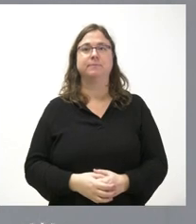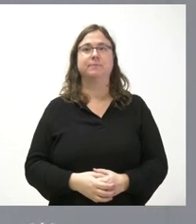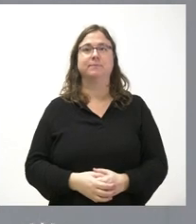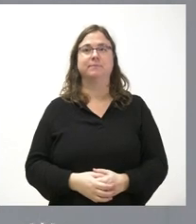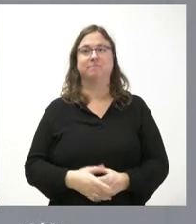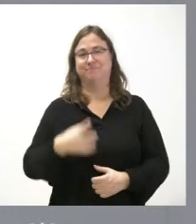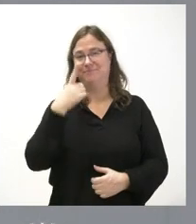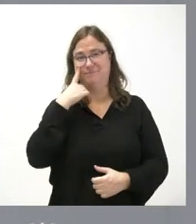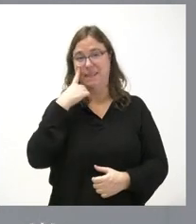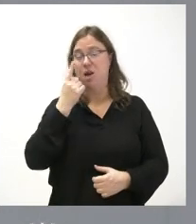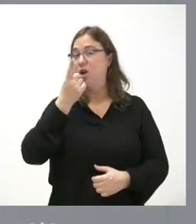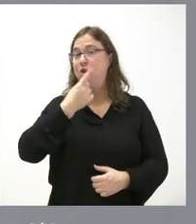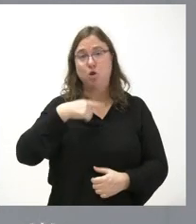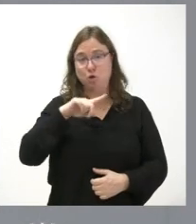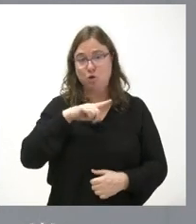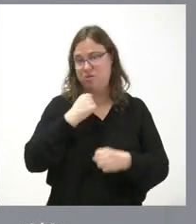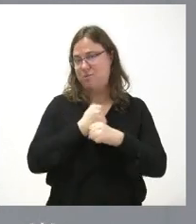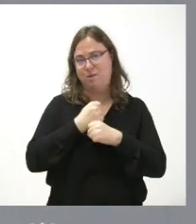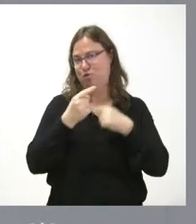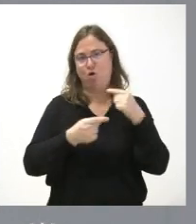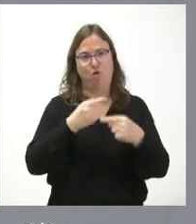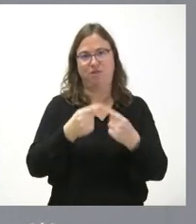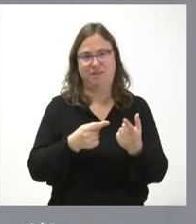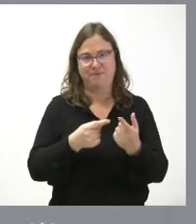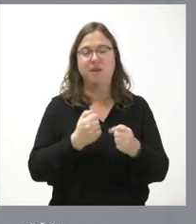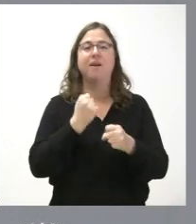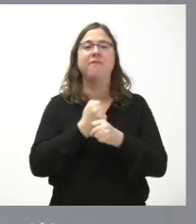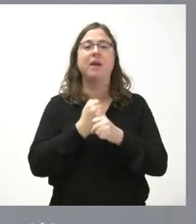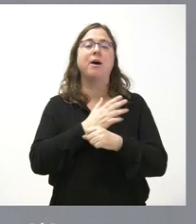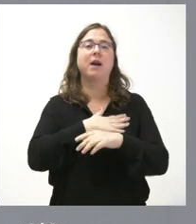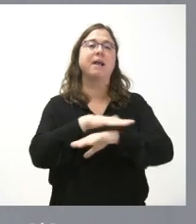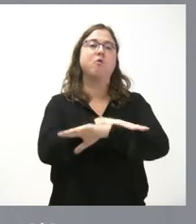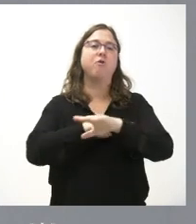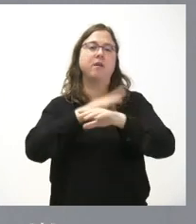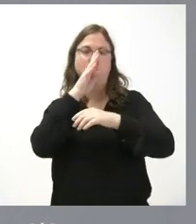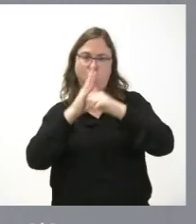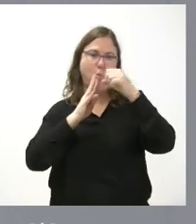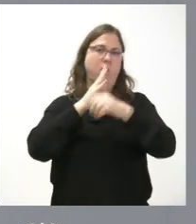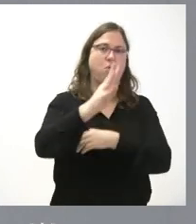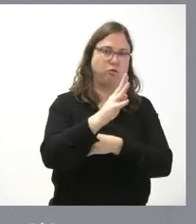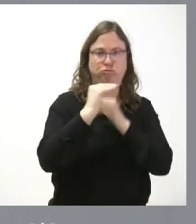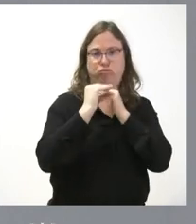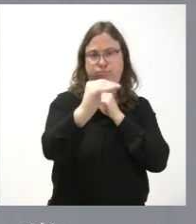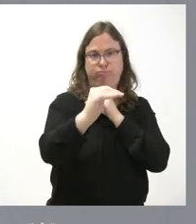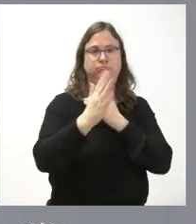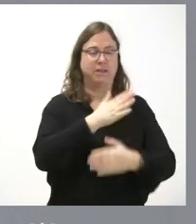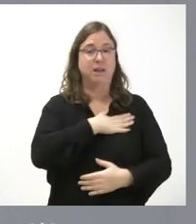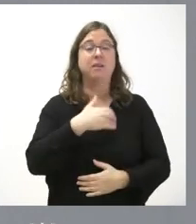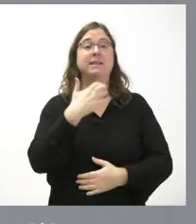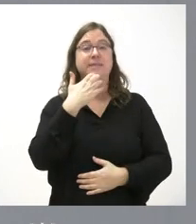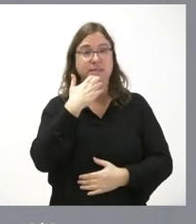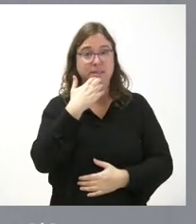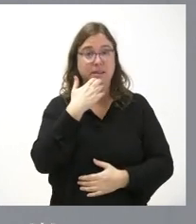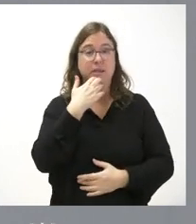Mire, nosotros trabajamos todos los días y trabajamos con la idea de que el Gobierno dure toda la legislatura. Si alguien que no forma